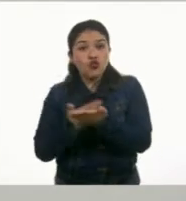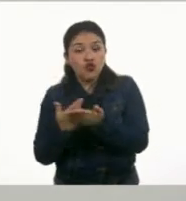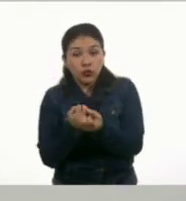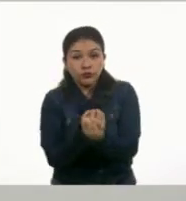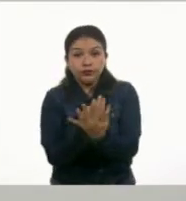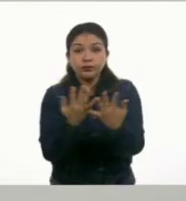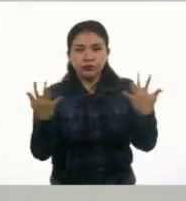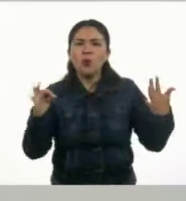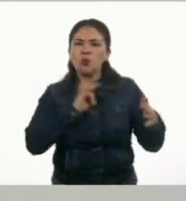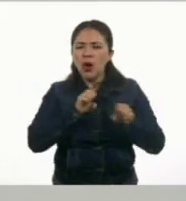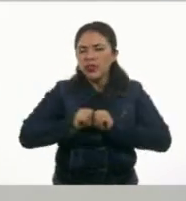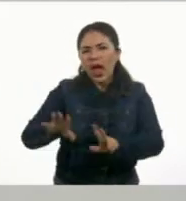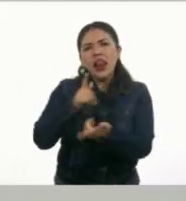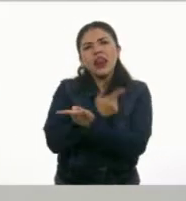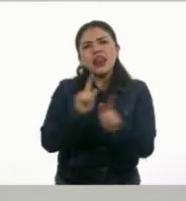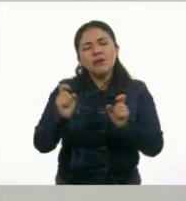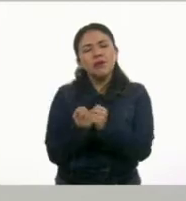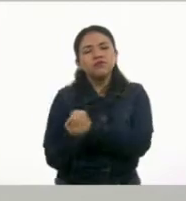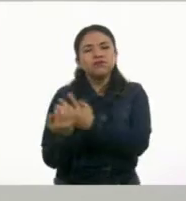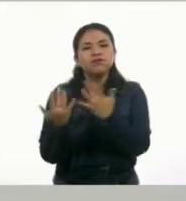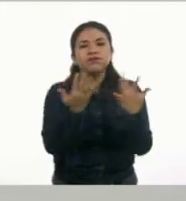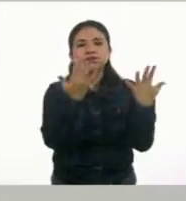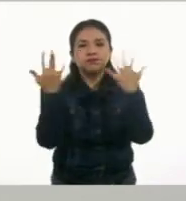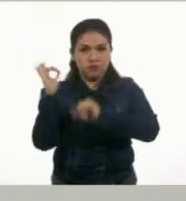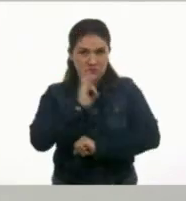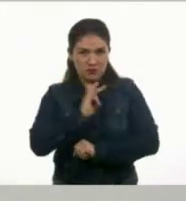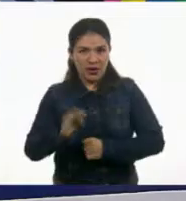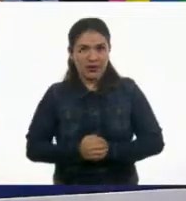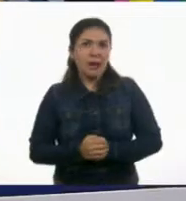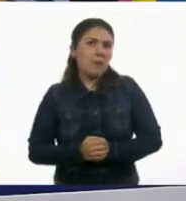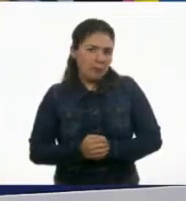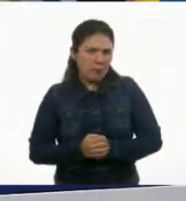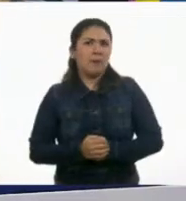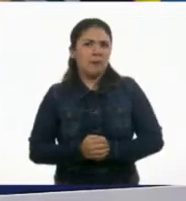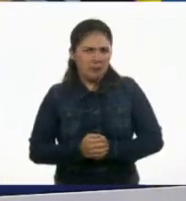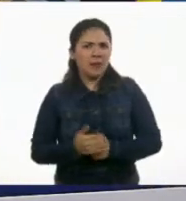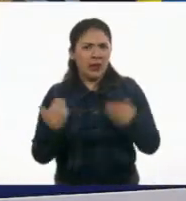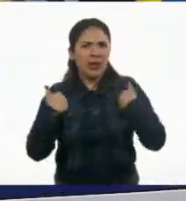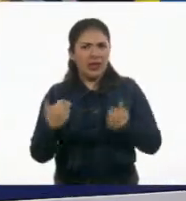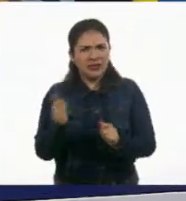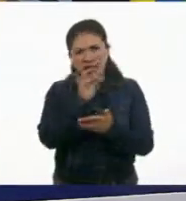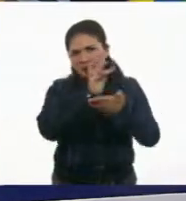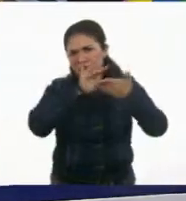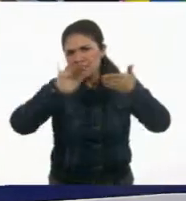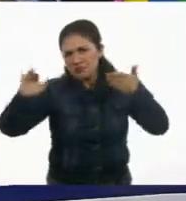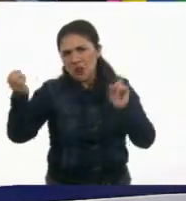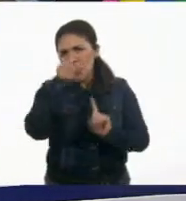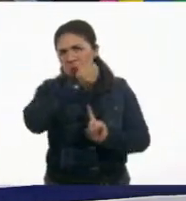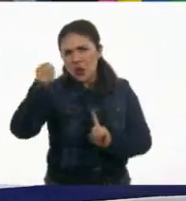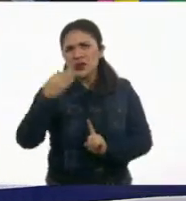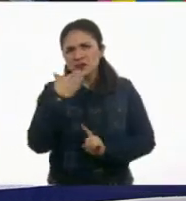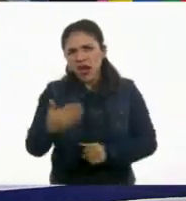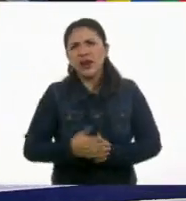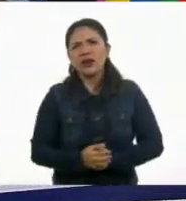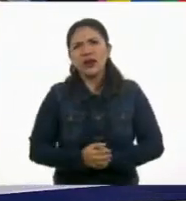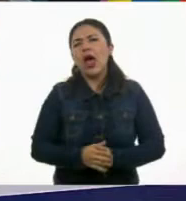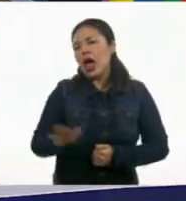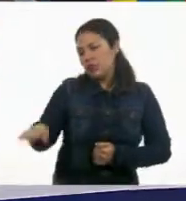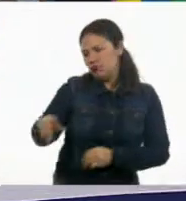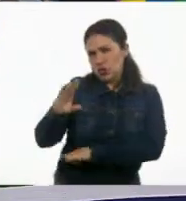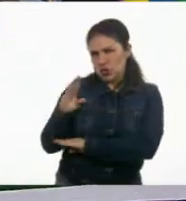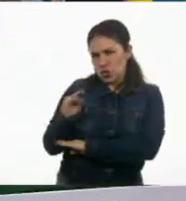puede dejar crecer como ella quiera. A ver, puede ser una frase coherente. A ver. Sí. Tom.